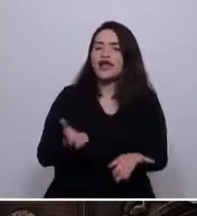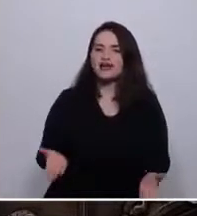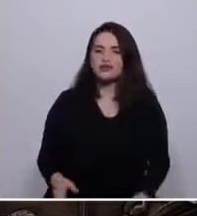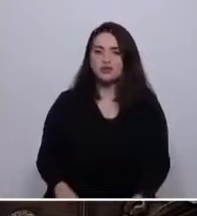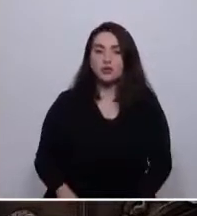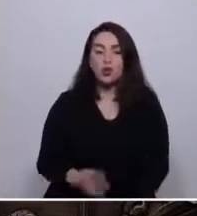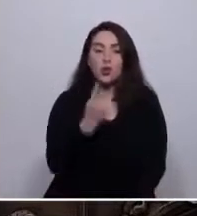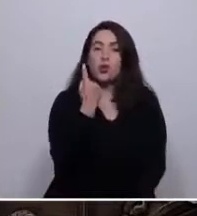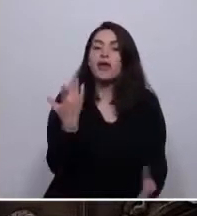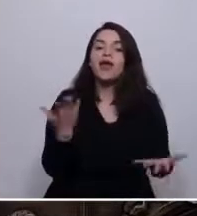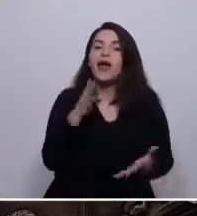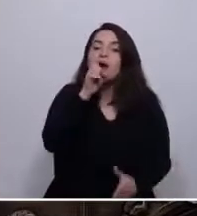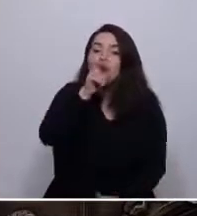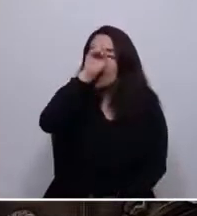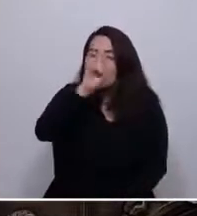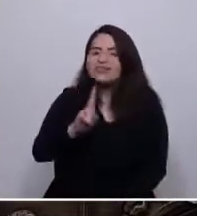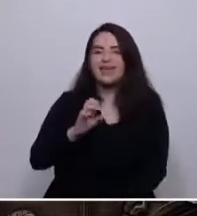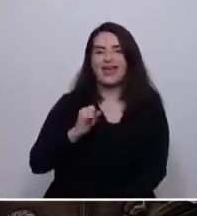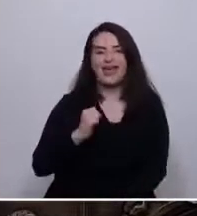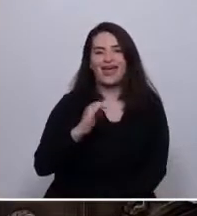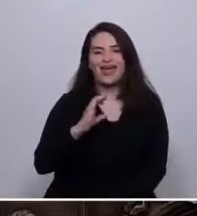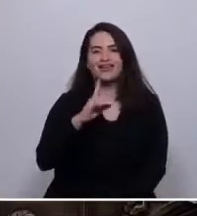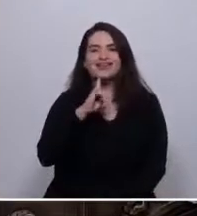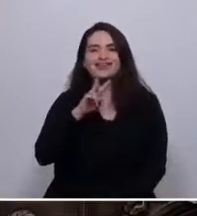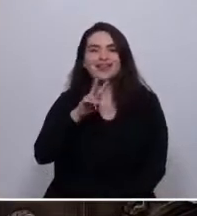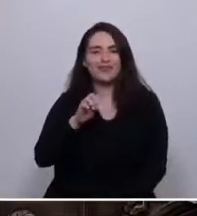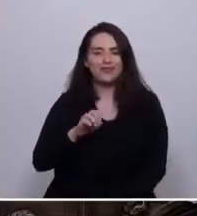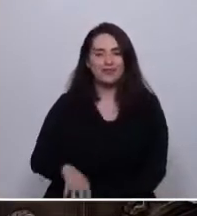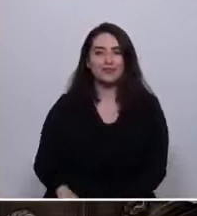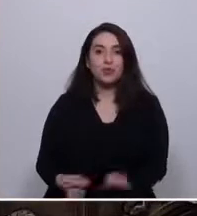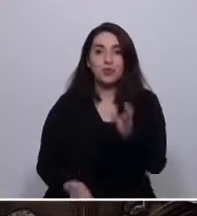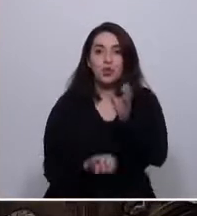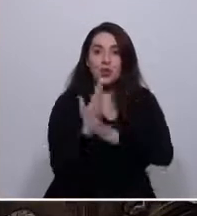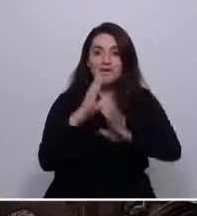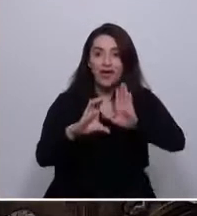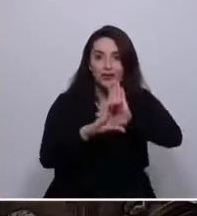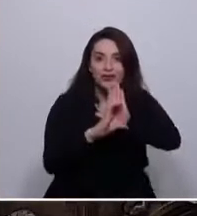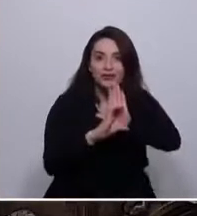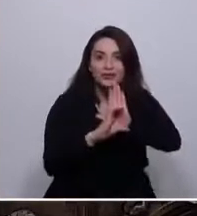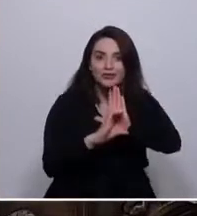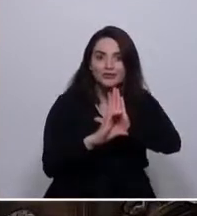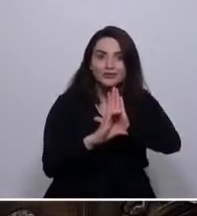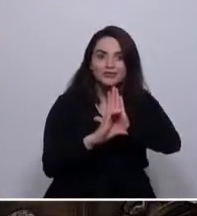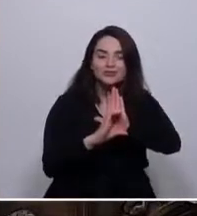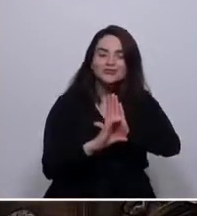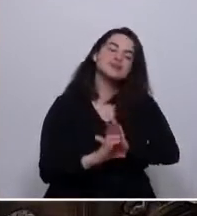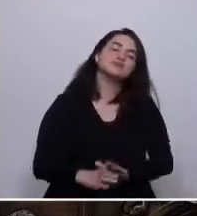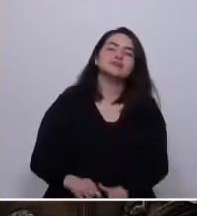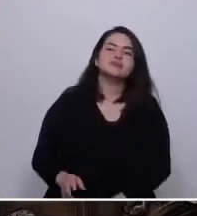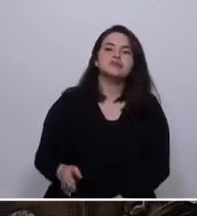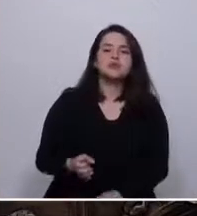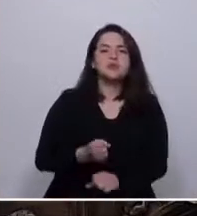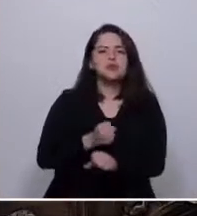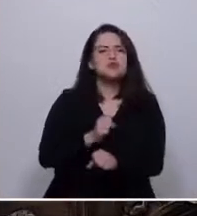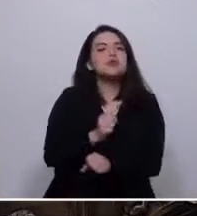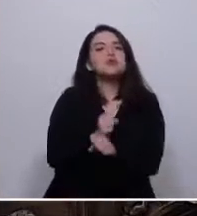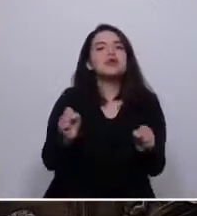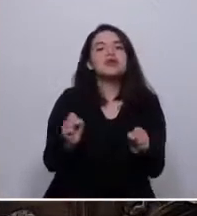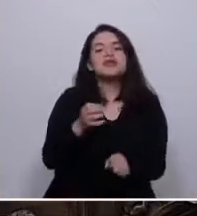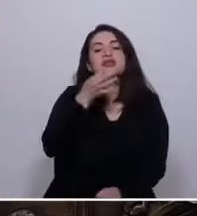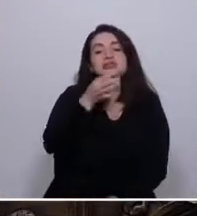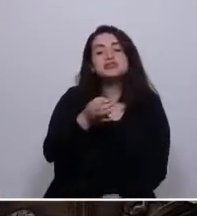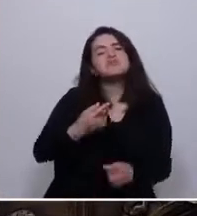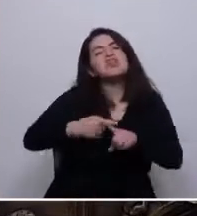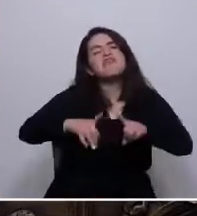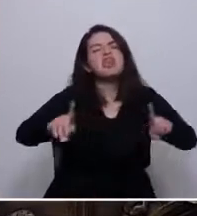tipo activo, puesto que para elaborar una nueva constitución no podemos limitarnos a reconocer nuestras